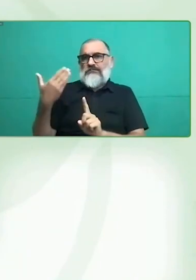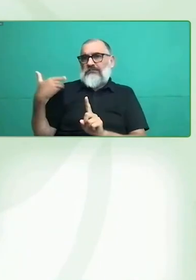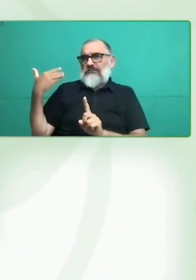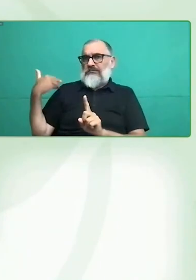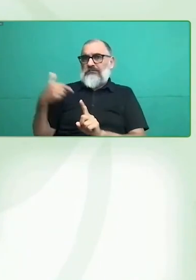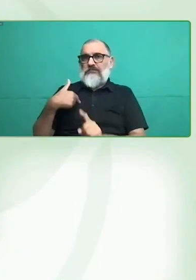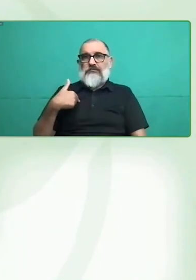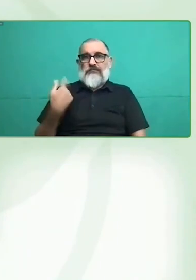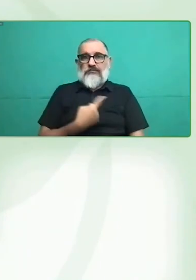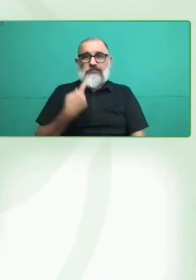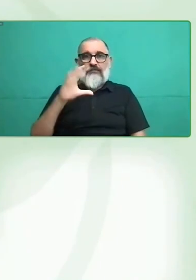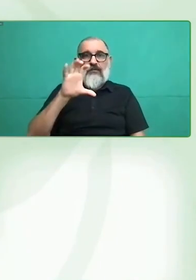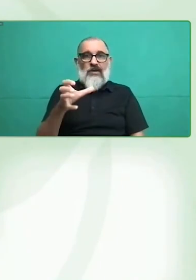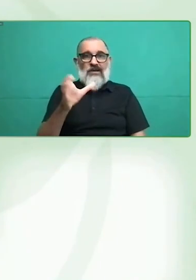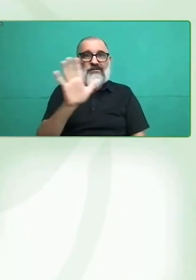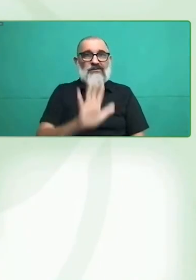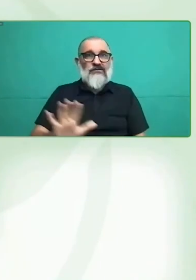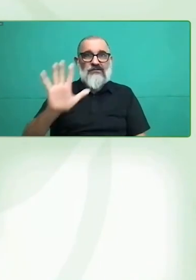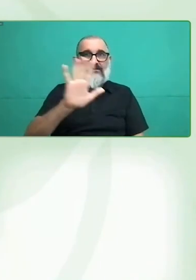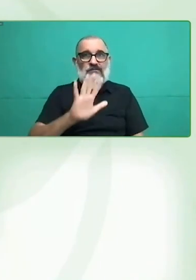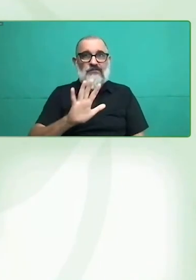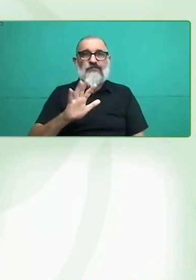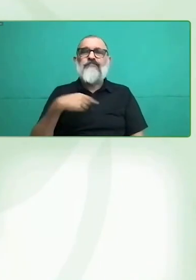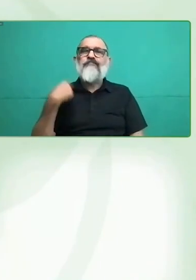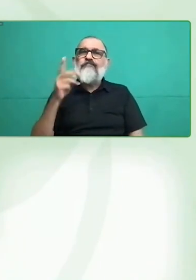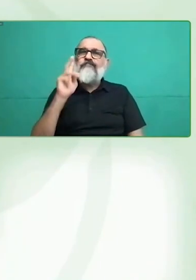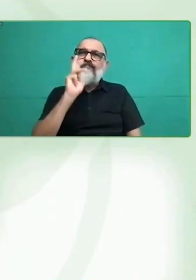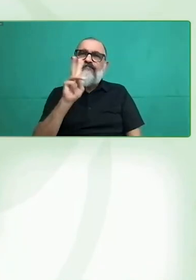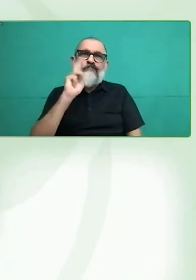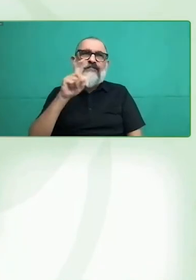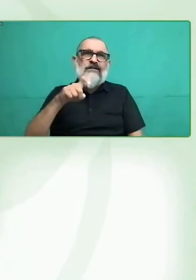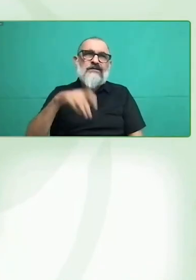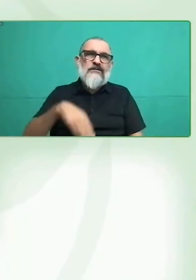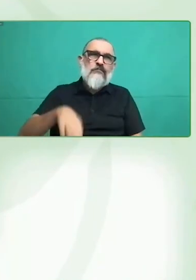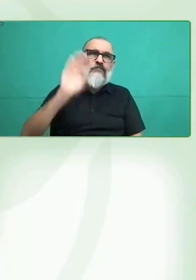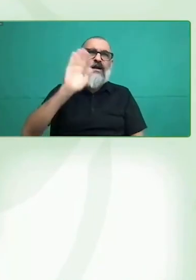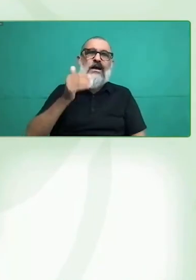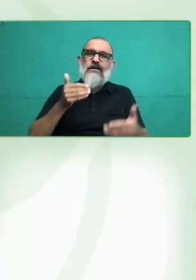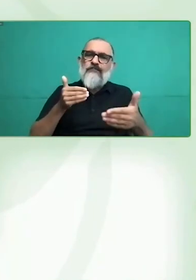discapacidades, su intención de poder votar en las elecciones.